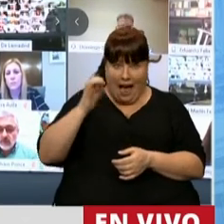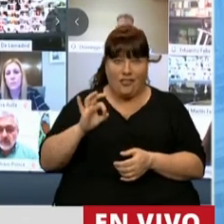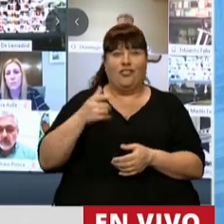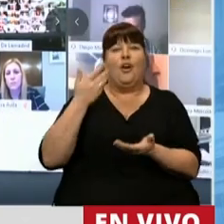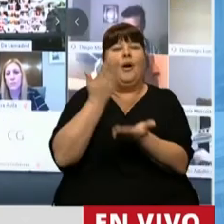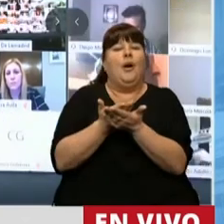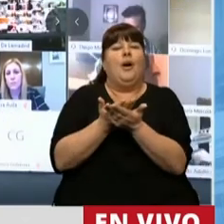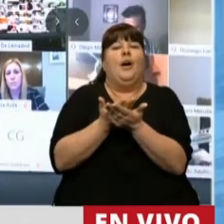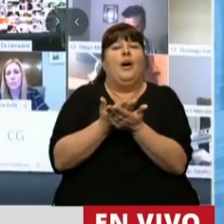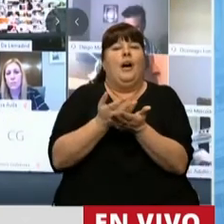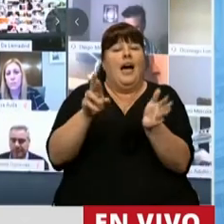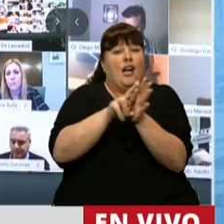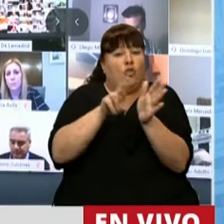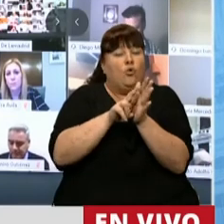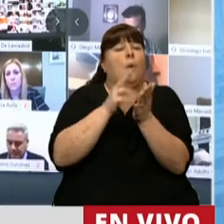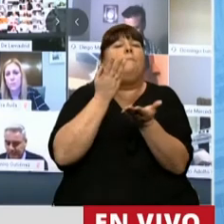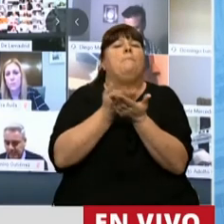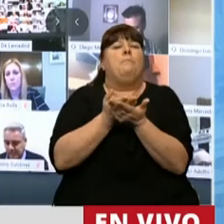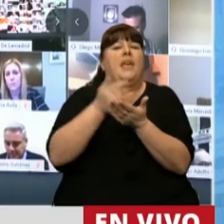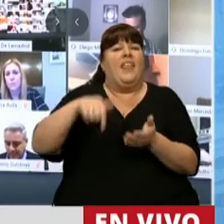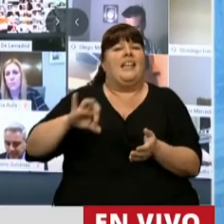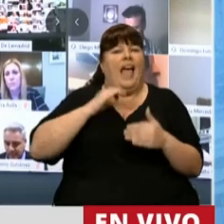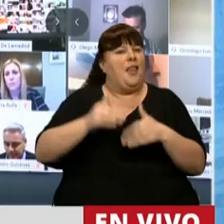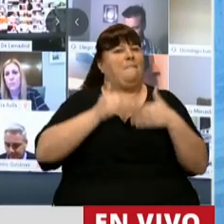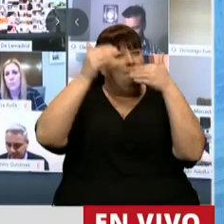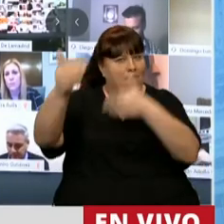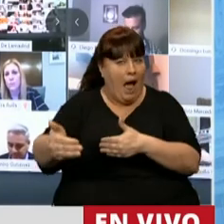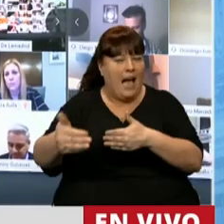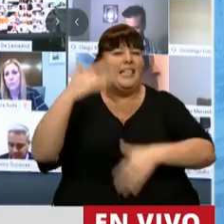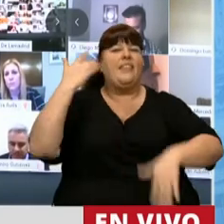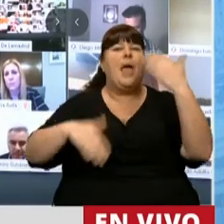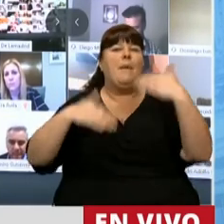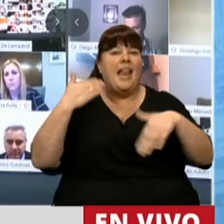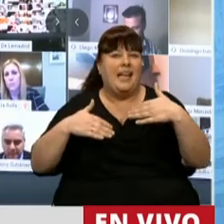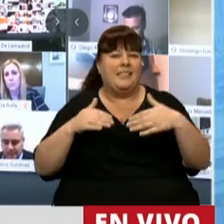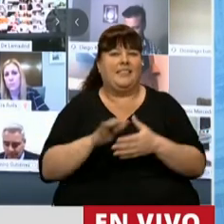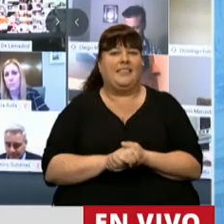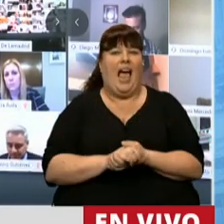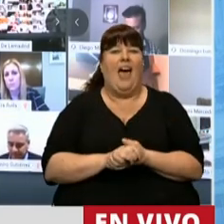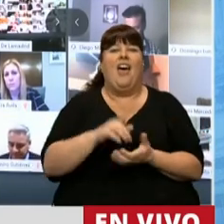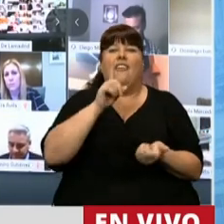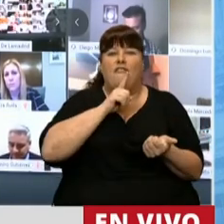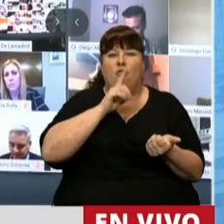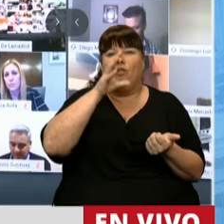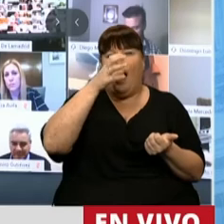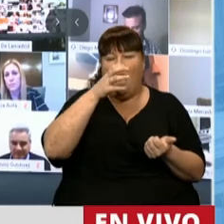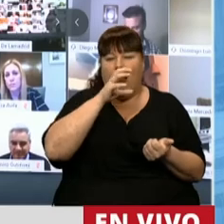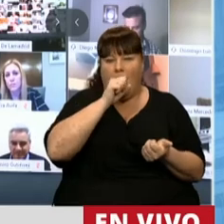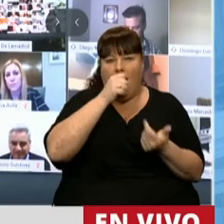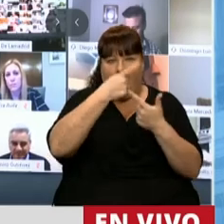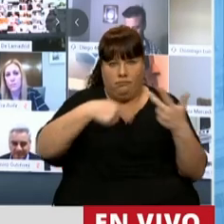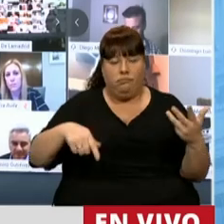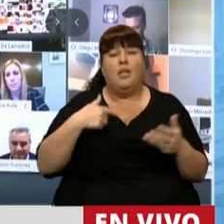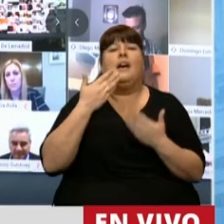resolución solicitando este año de prórroga de la emergencia citrícola. Le